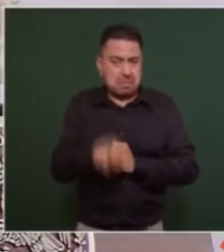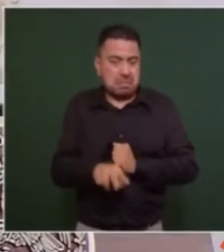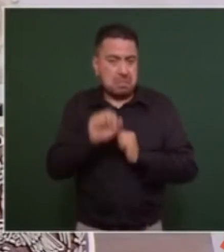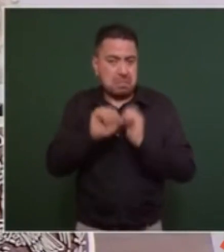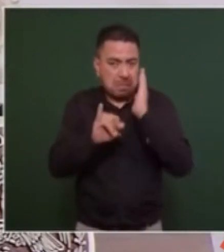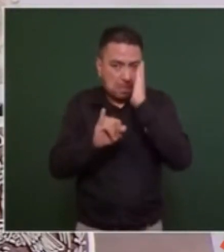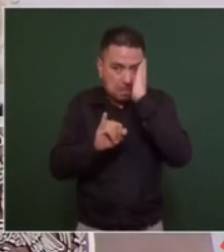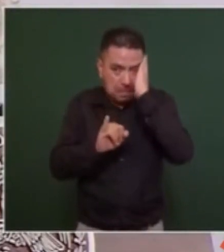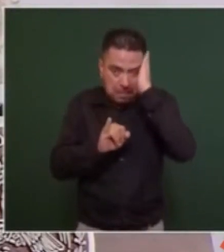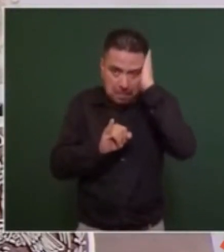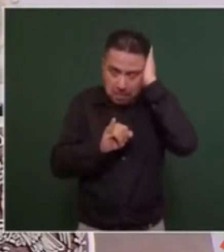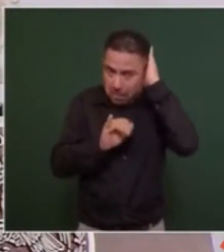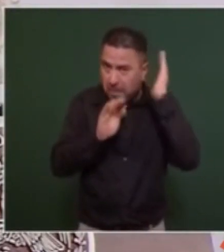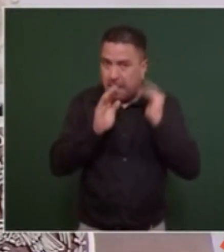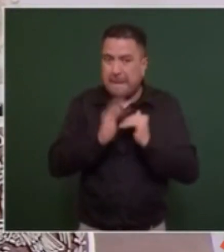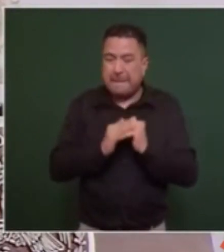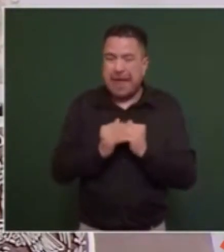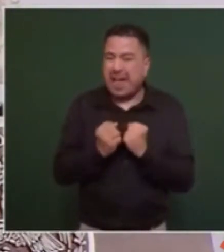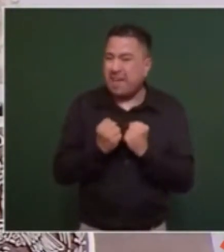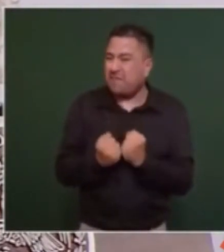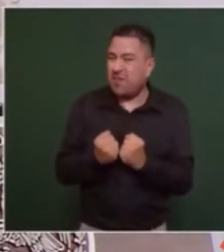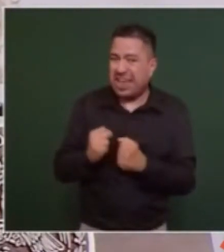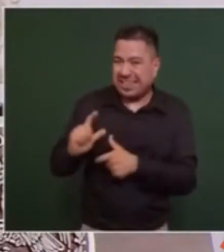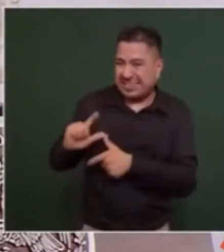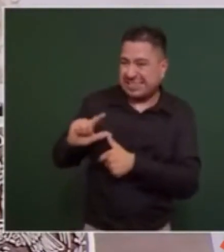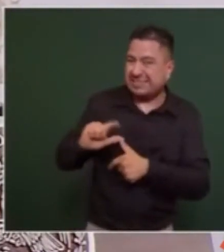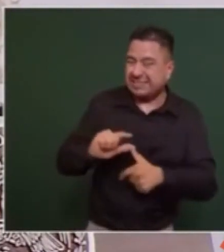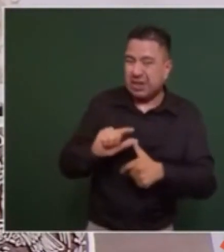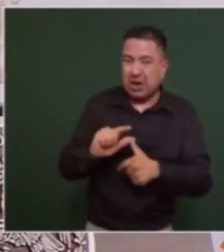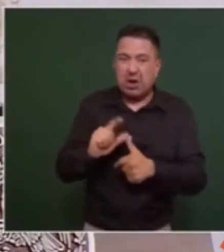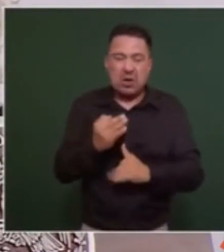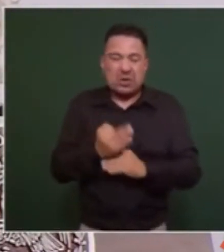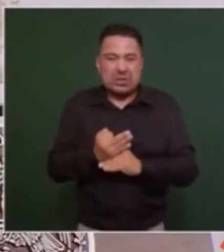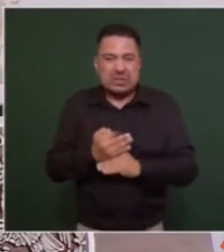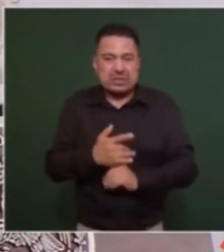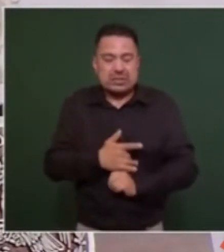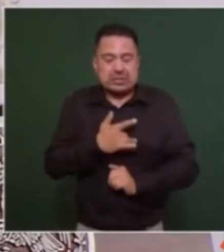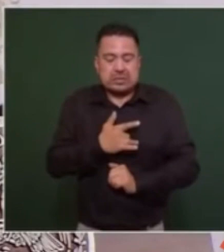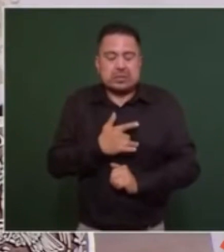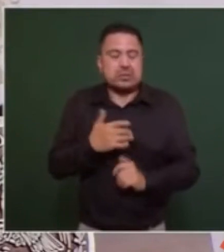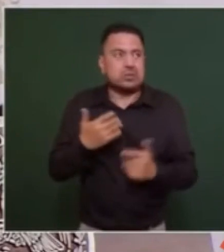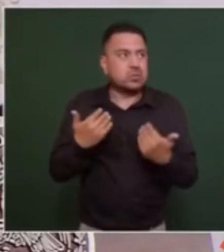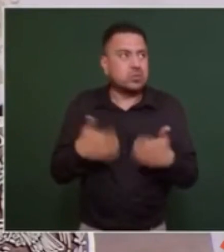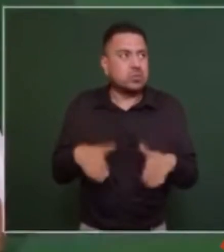golpe tan fuerte, tan feroz, nos ha despertado.